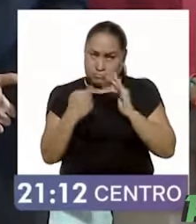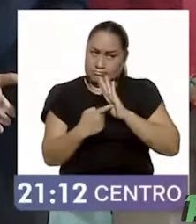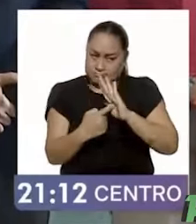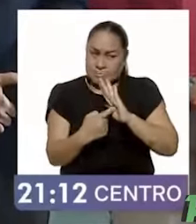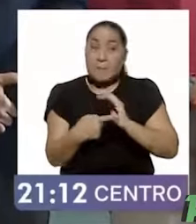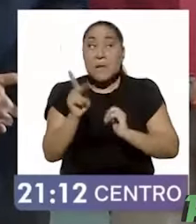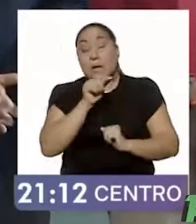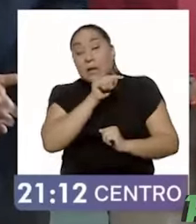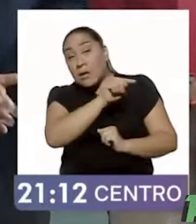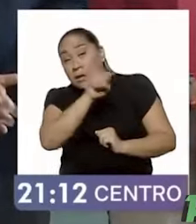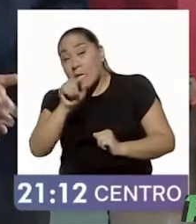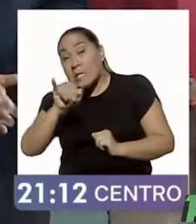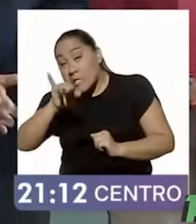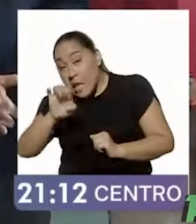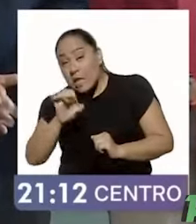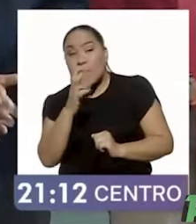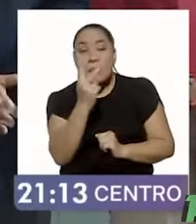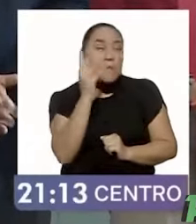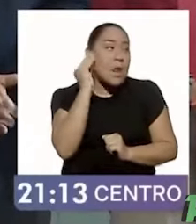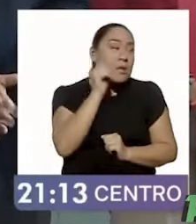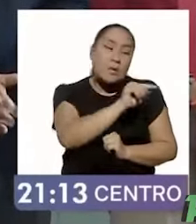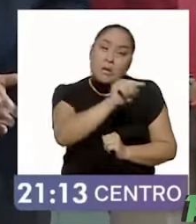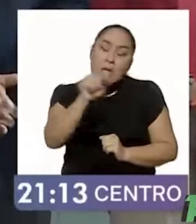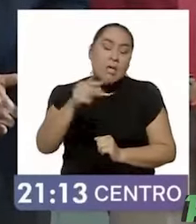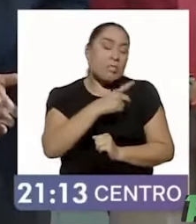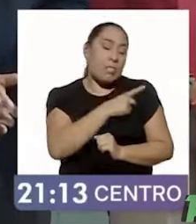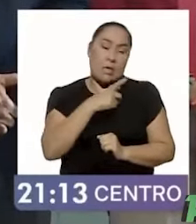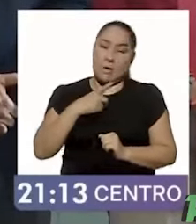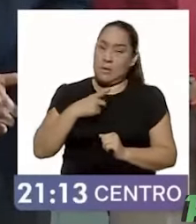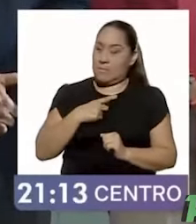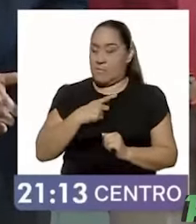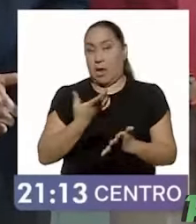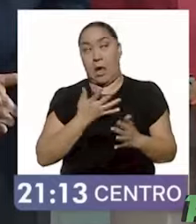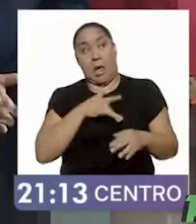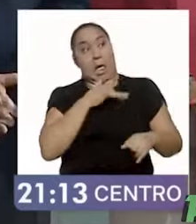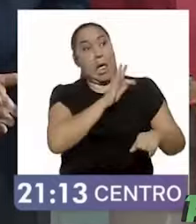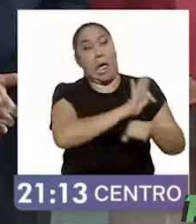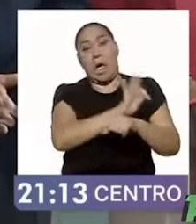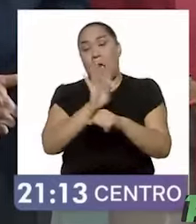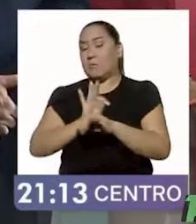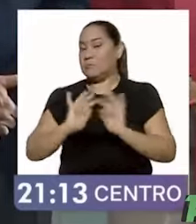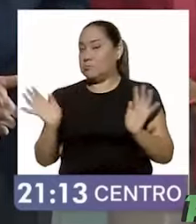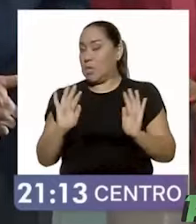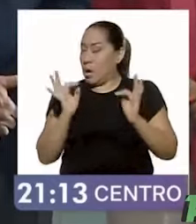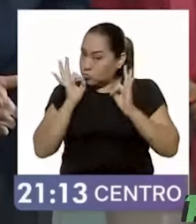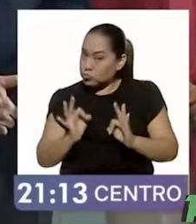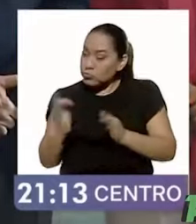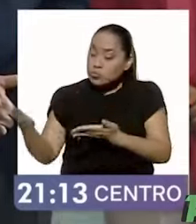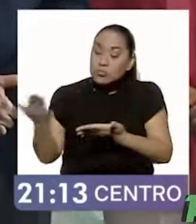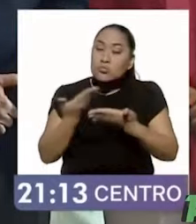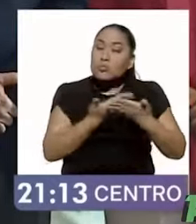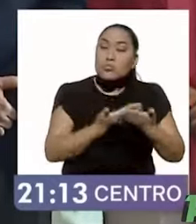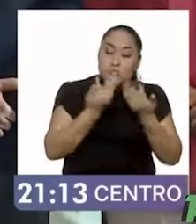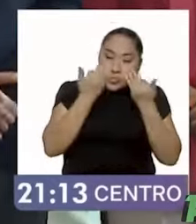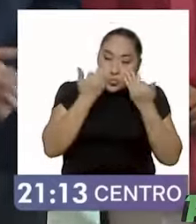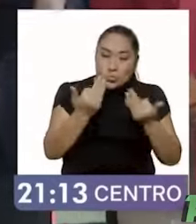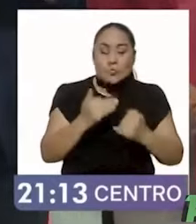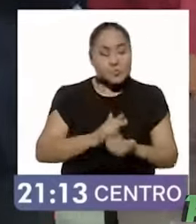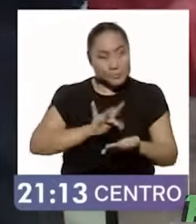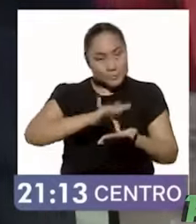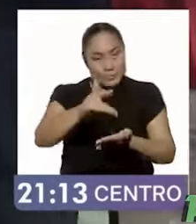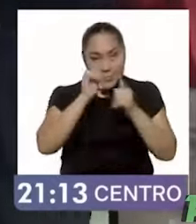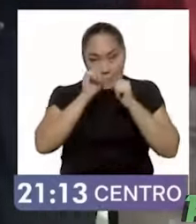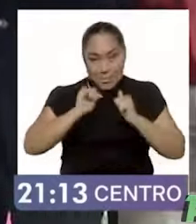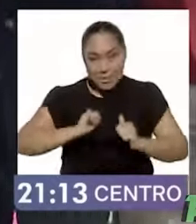medios y el INE deben de mantenerse imparciales hasta que haya datos oficiales. Muchas gracias por su atención.